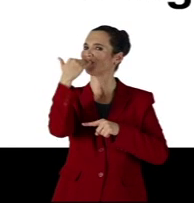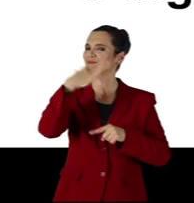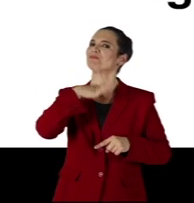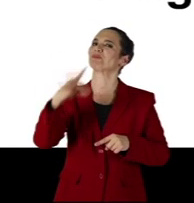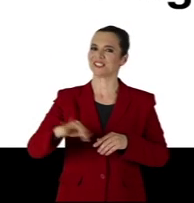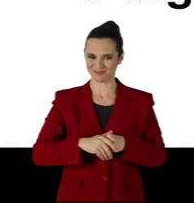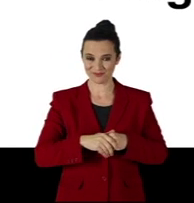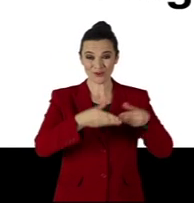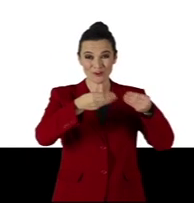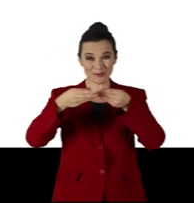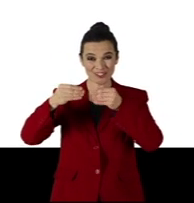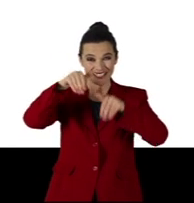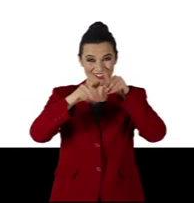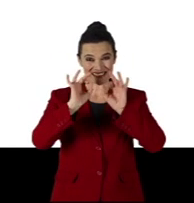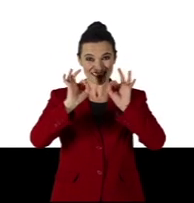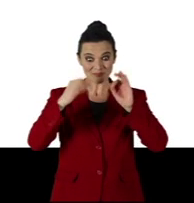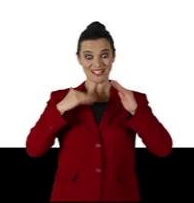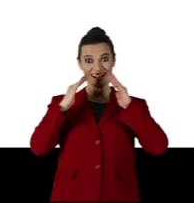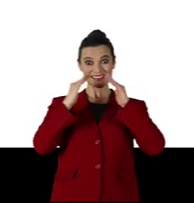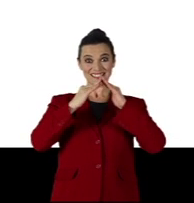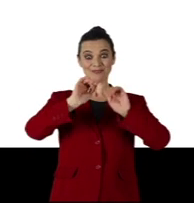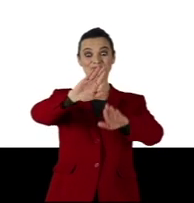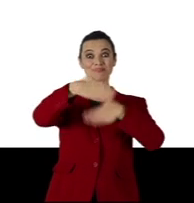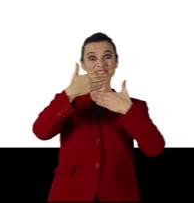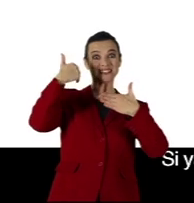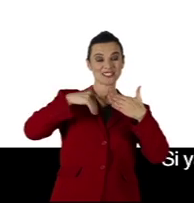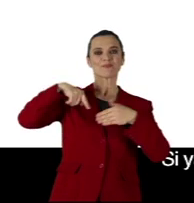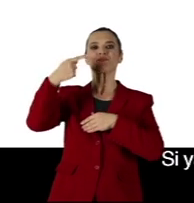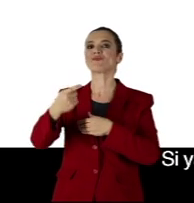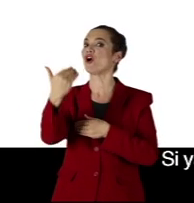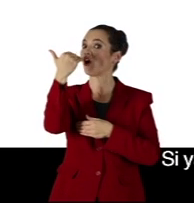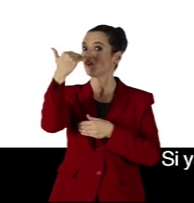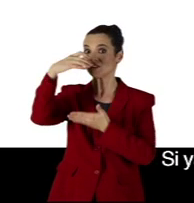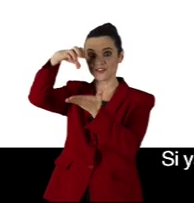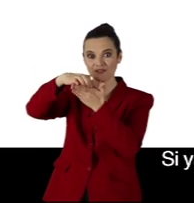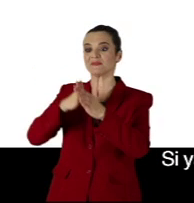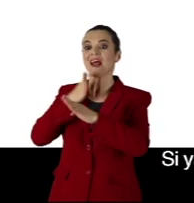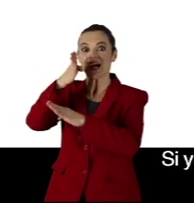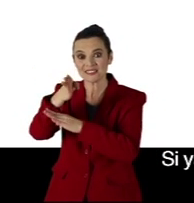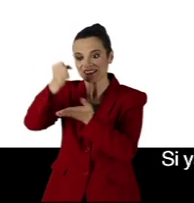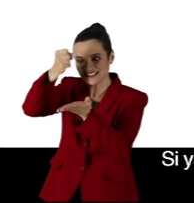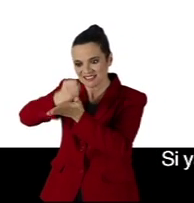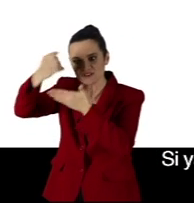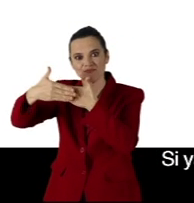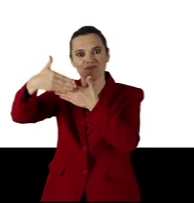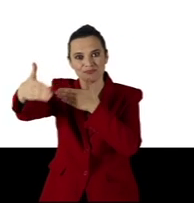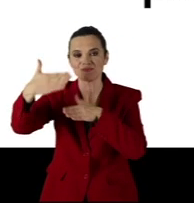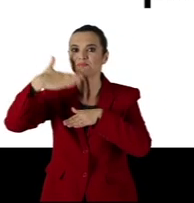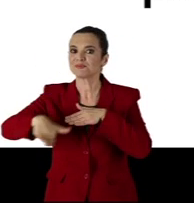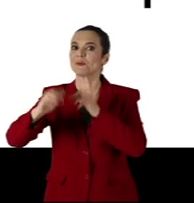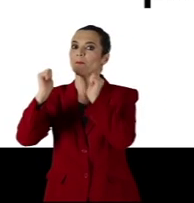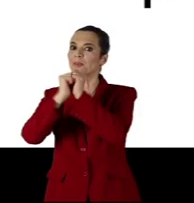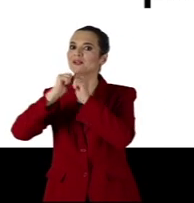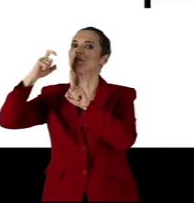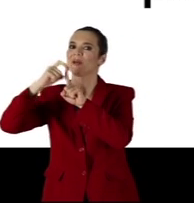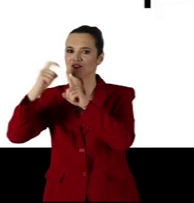algo te impide ir a votar, nada te impide votar por correo. Si ya tienes la documentación electoral en tu domicilio, puedes